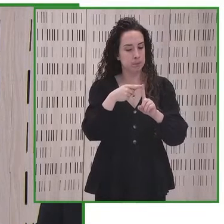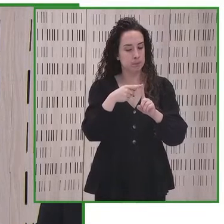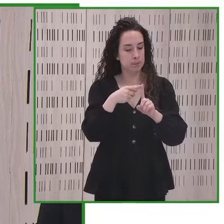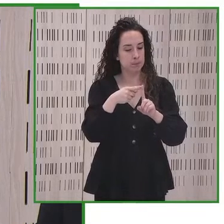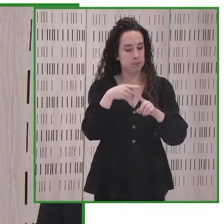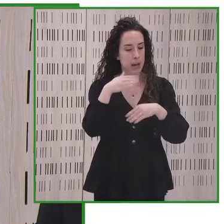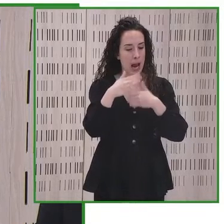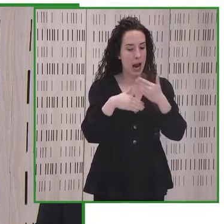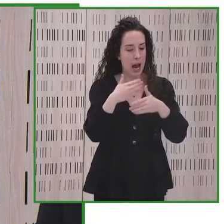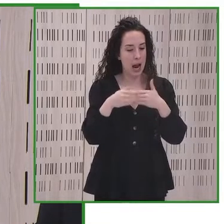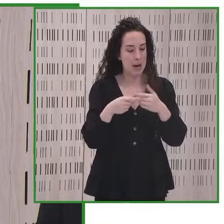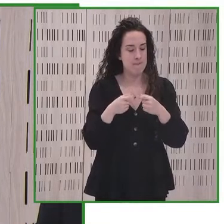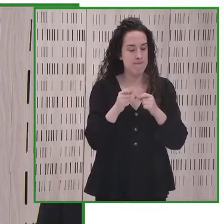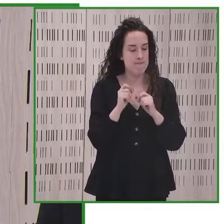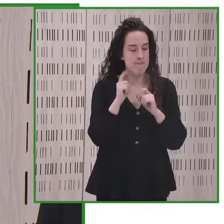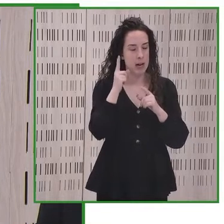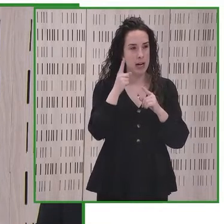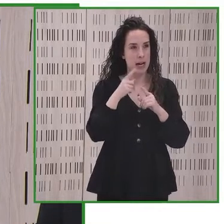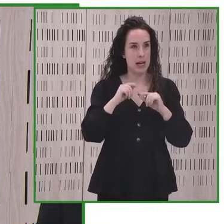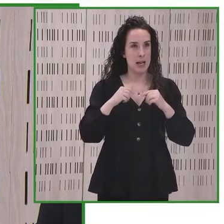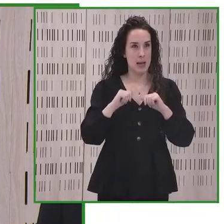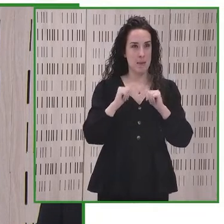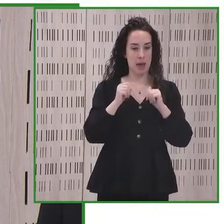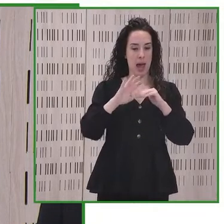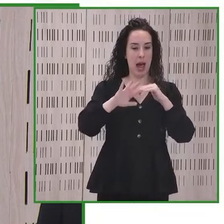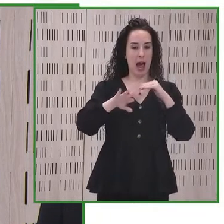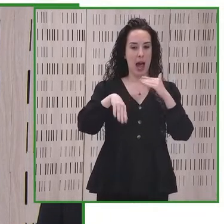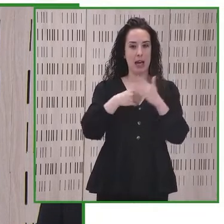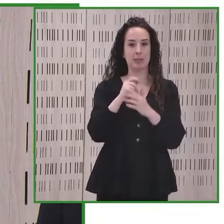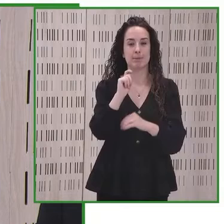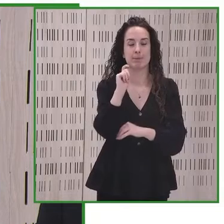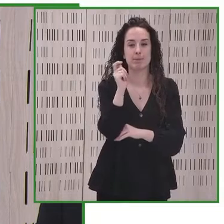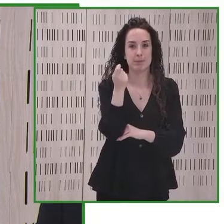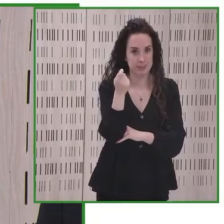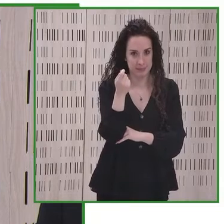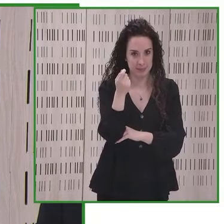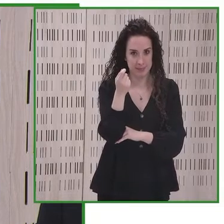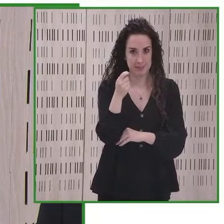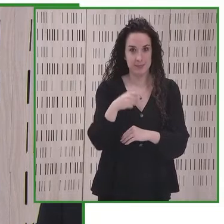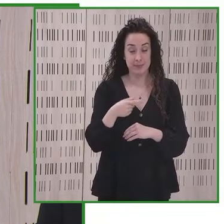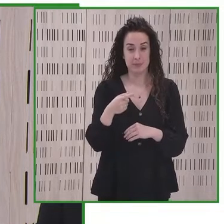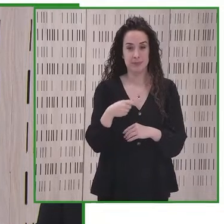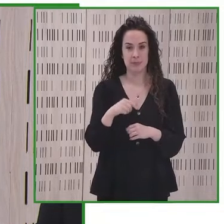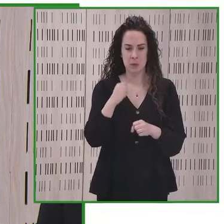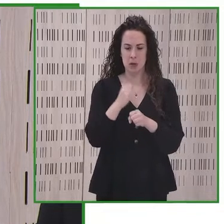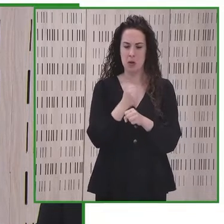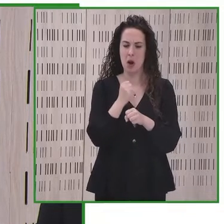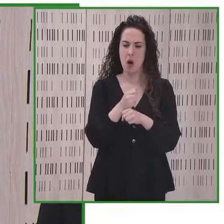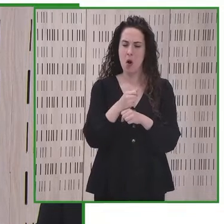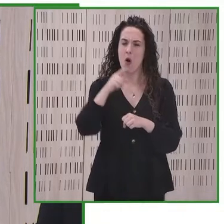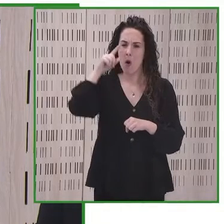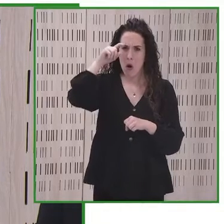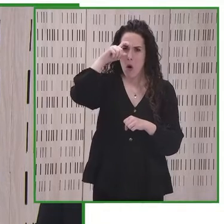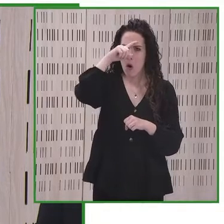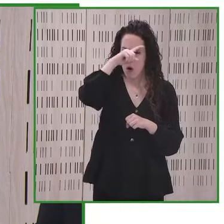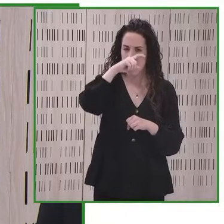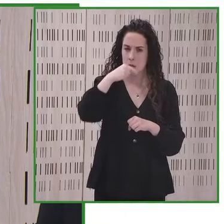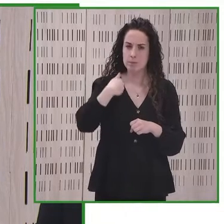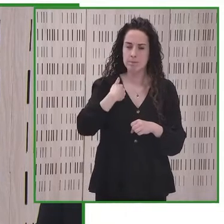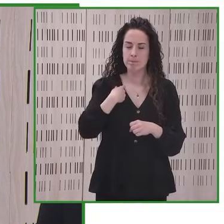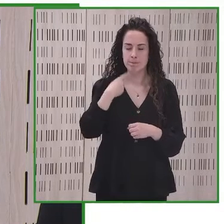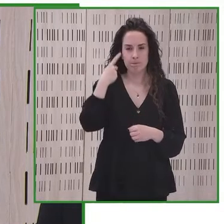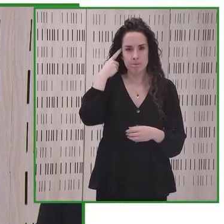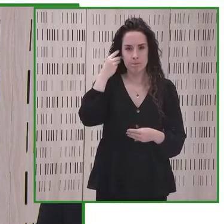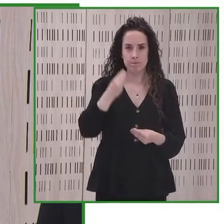su materialización práctica que en los mitos y leyendas en torno a la investigación. Es como ante una